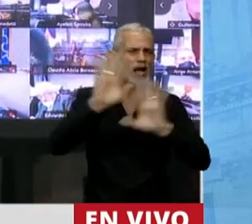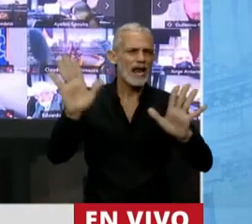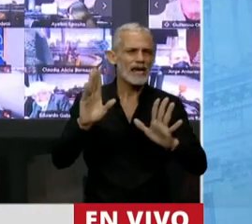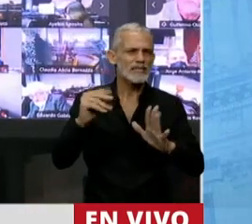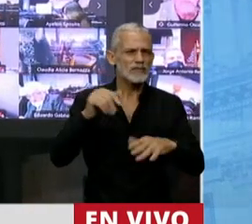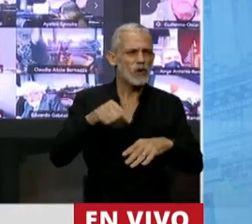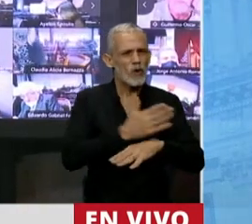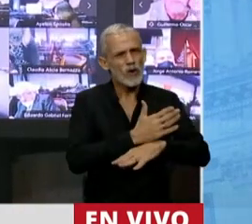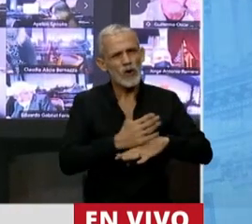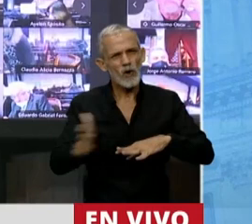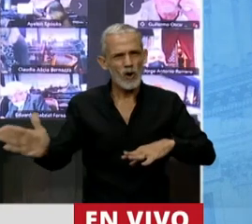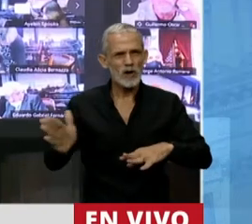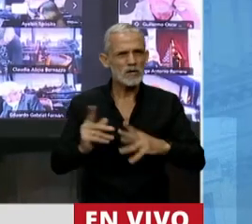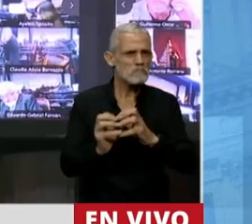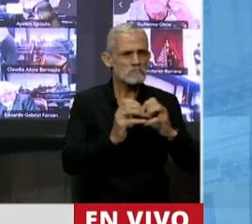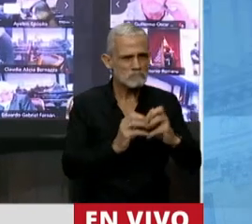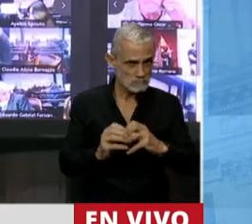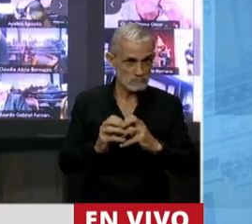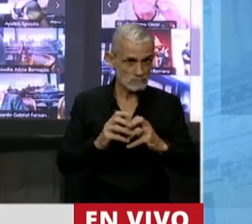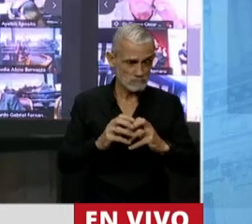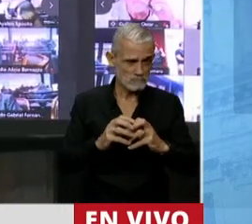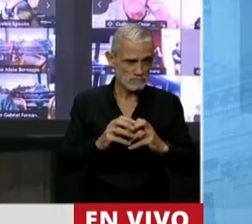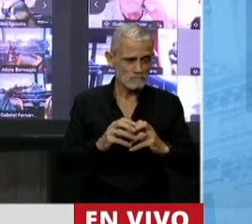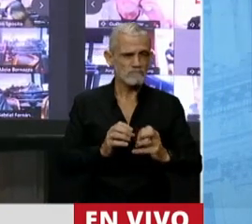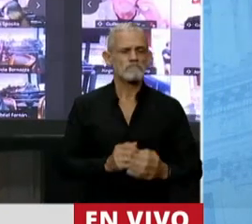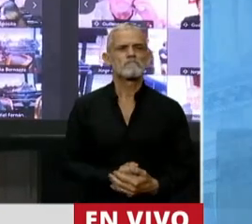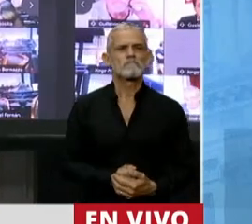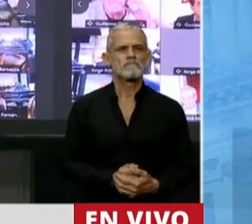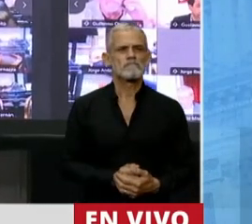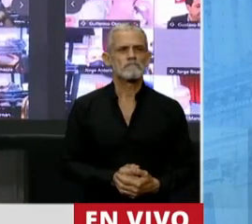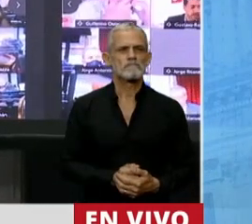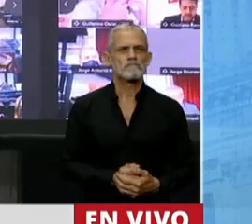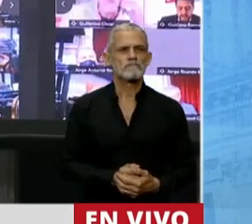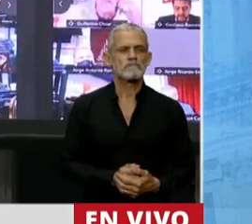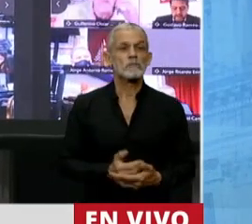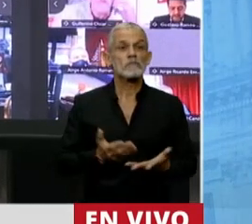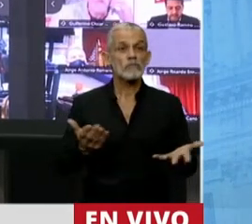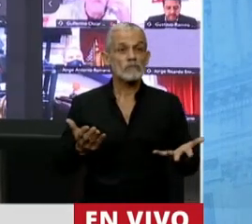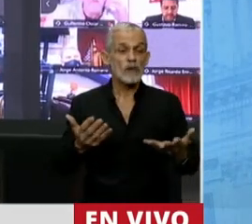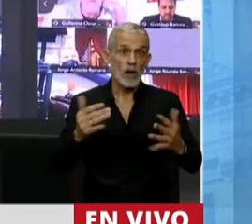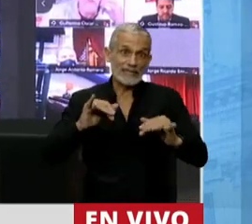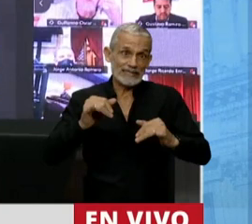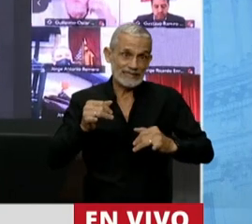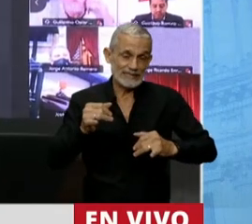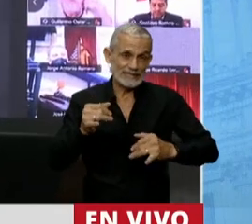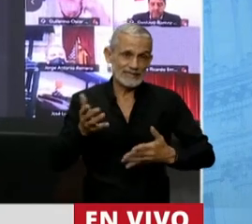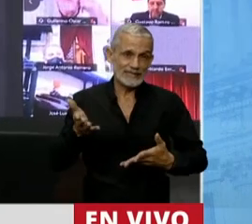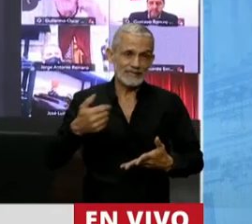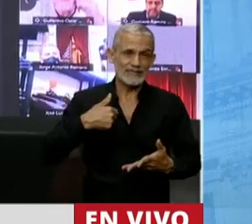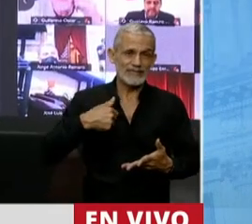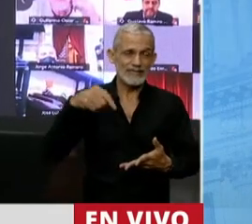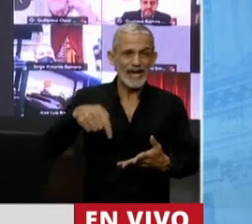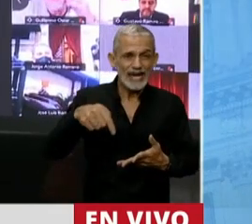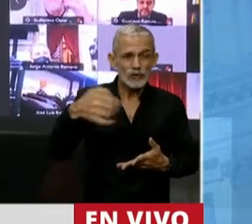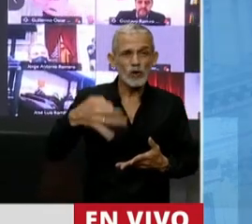transcurso del debate que estamos llevando. Y por supuesto, señor presidente, que esto